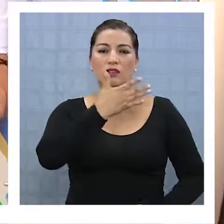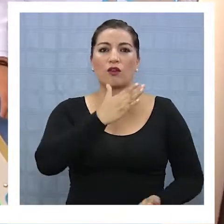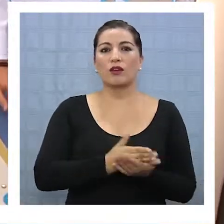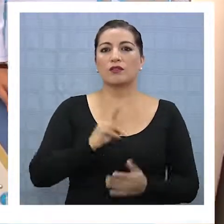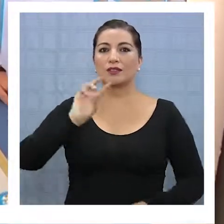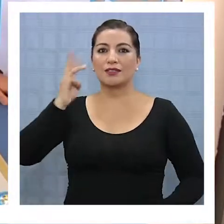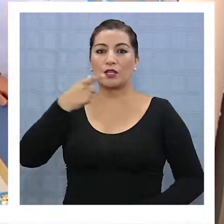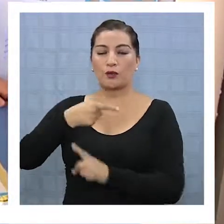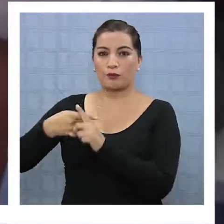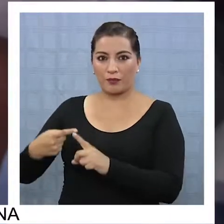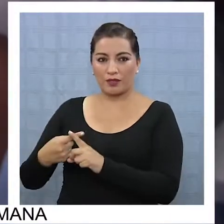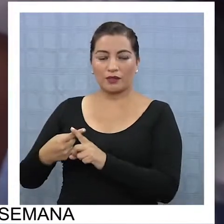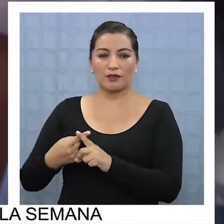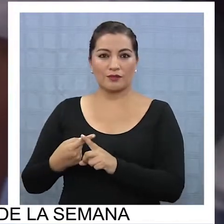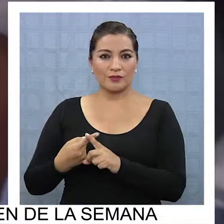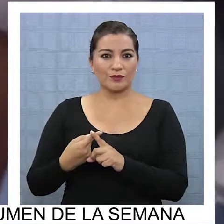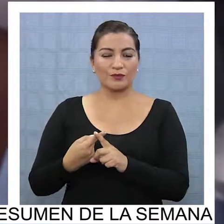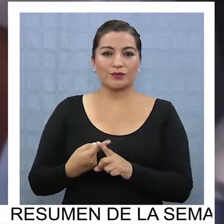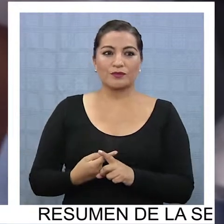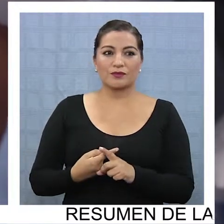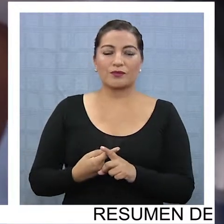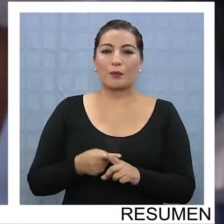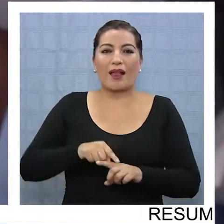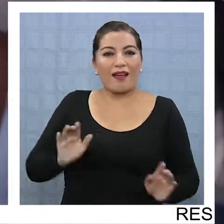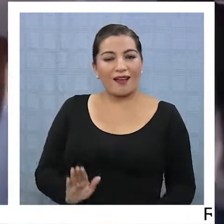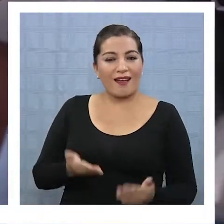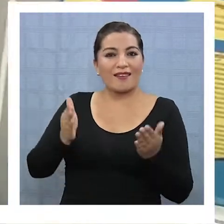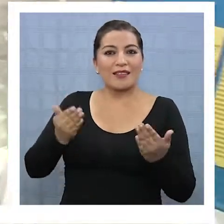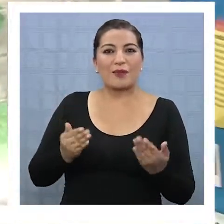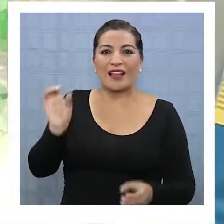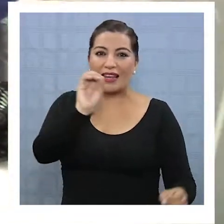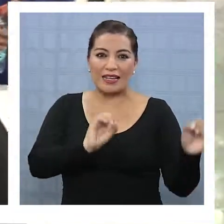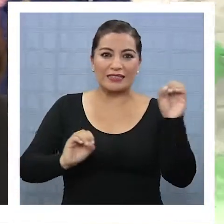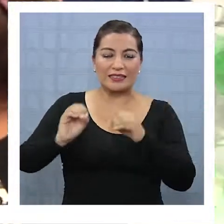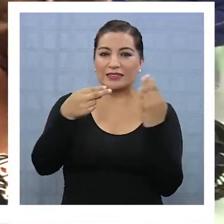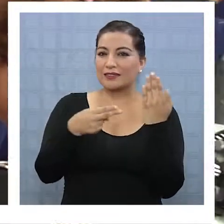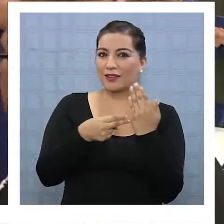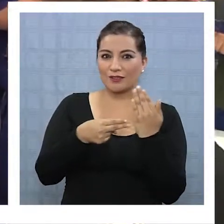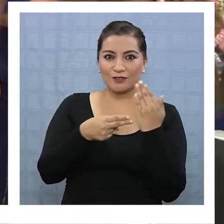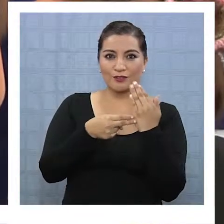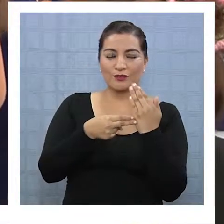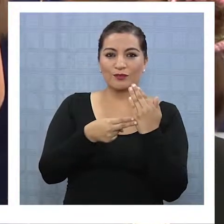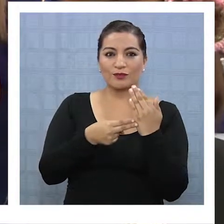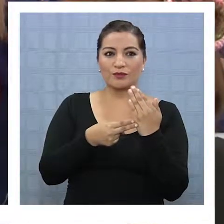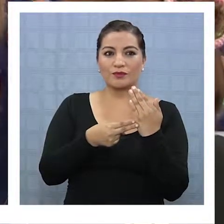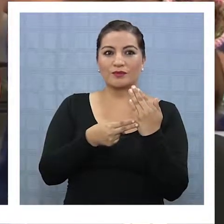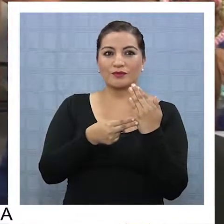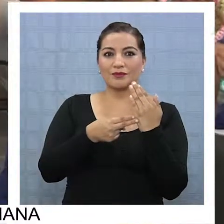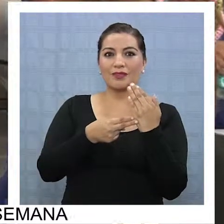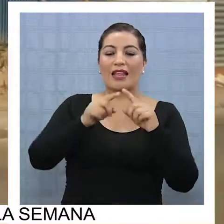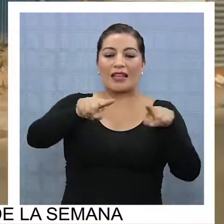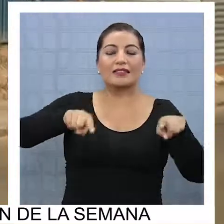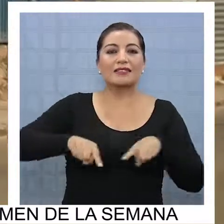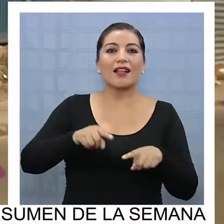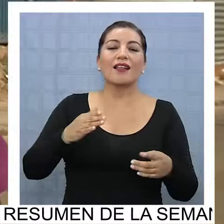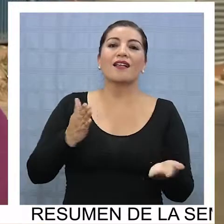tercero medio, para que puedan incentivar la ciencia y la tecnología desde su sala de clase hasta